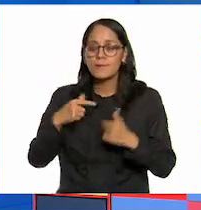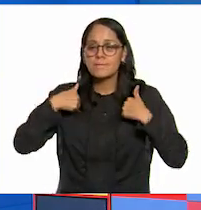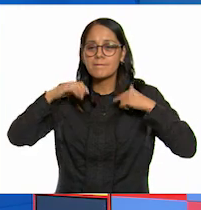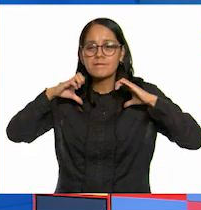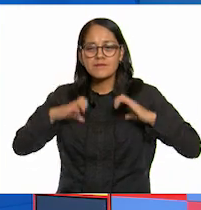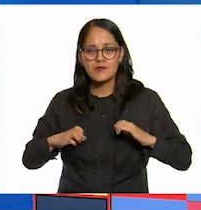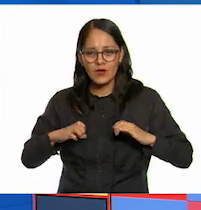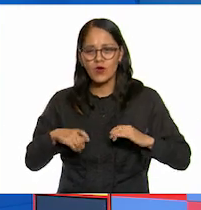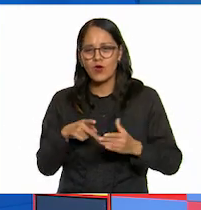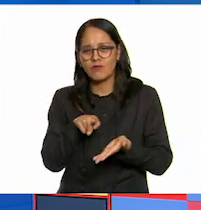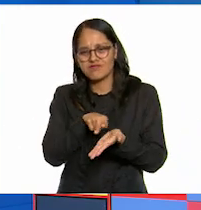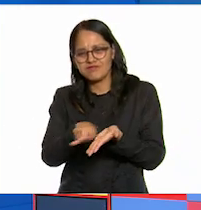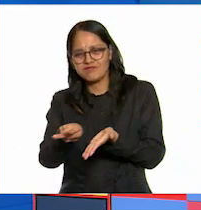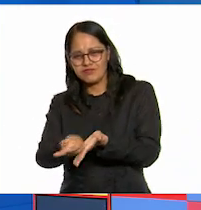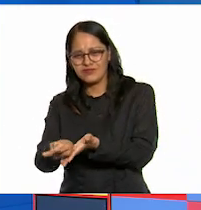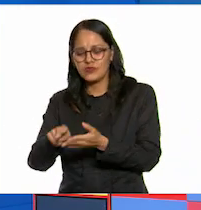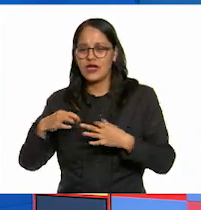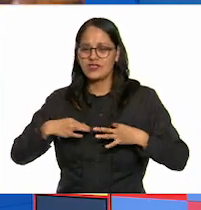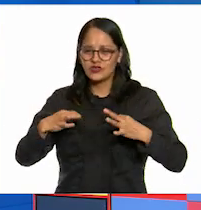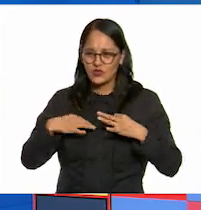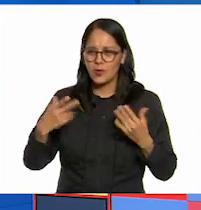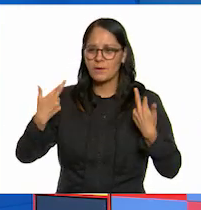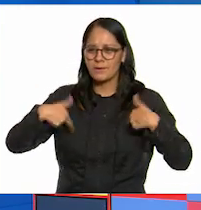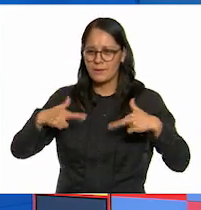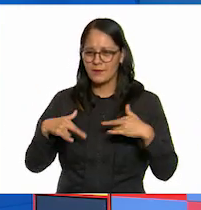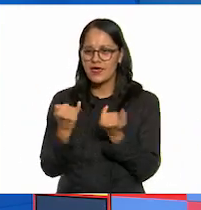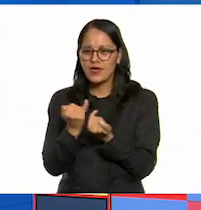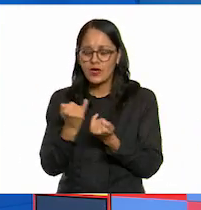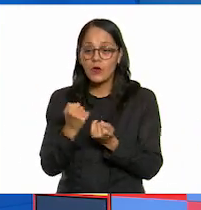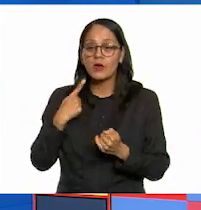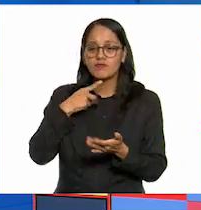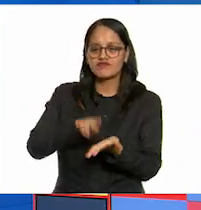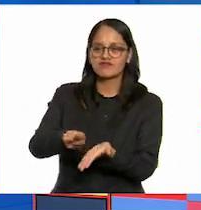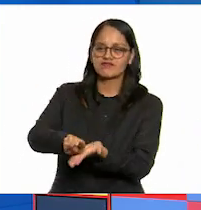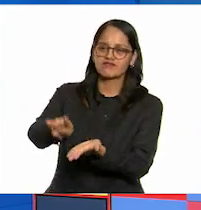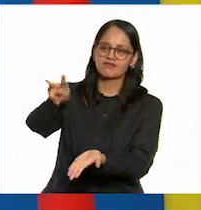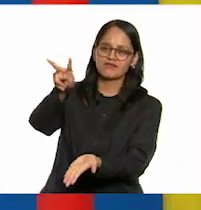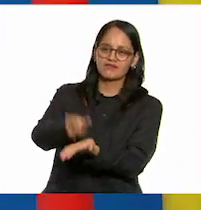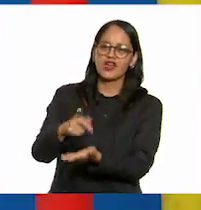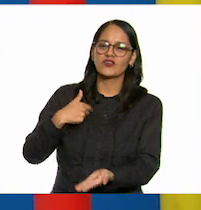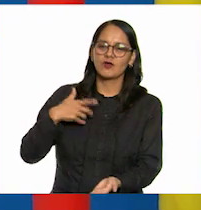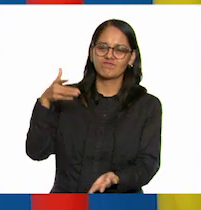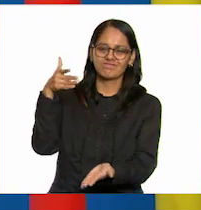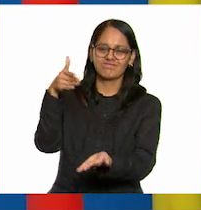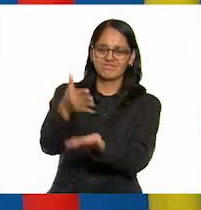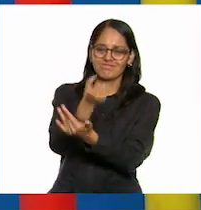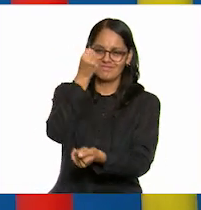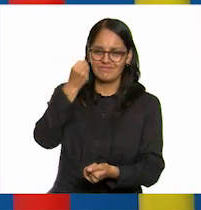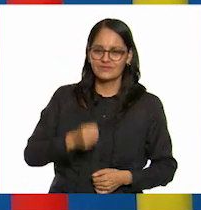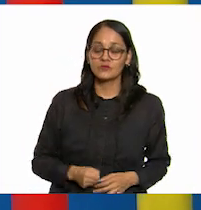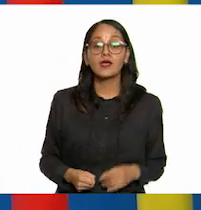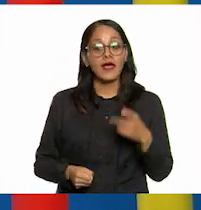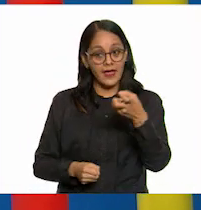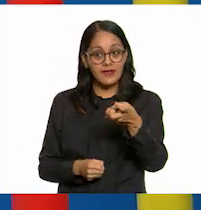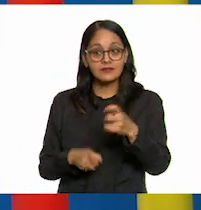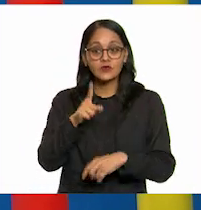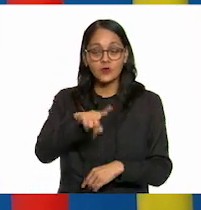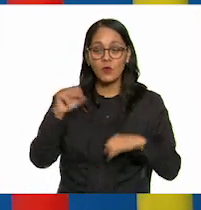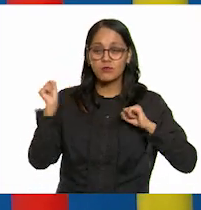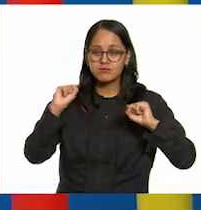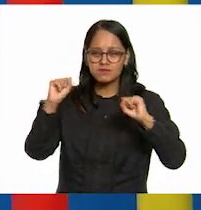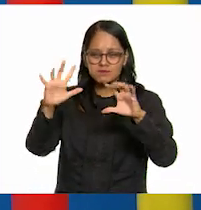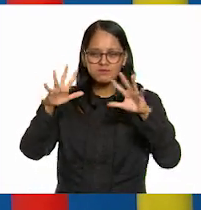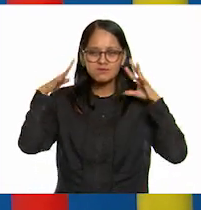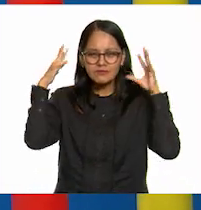mi cuerpo sobre la ropa y el suelo pero anoto la carrera así es si llegas con mucha velocidad para